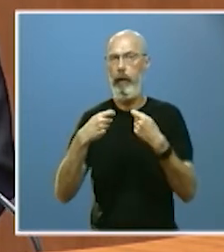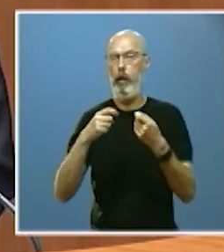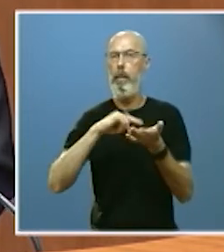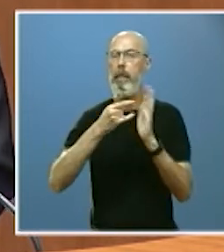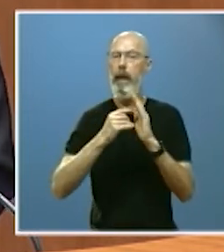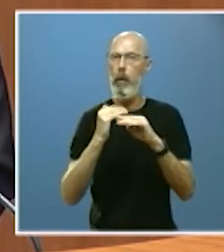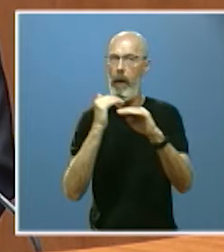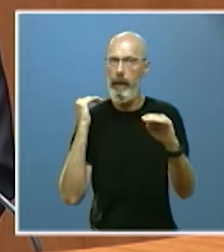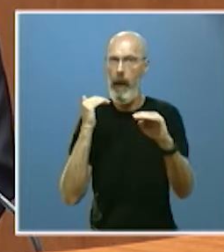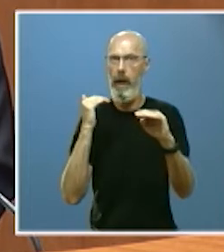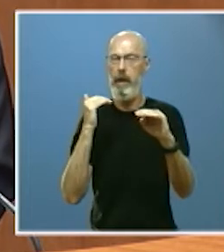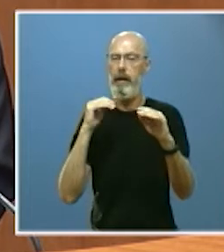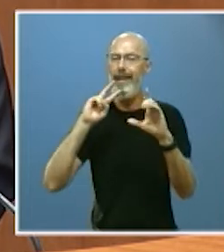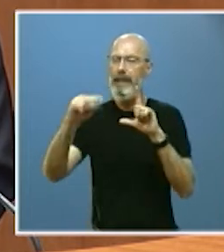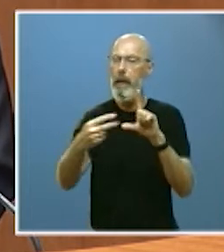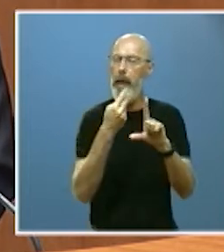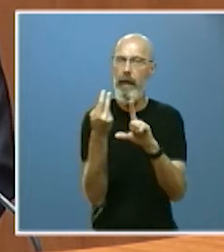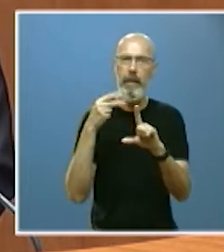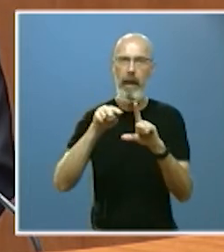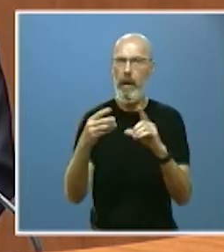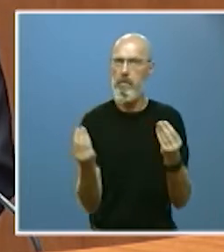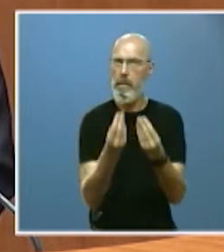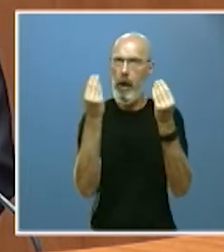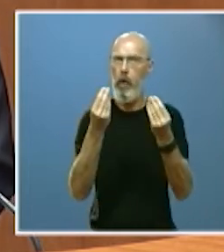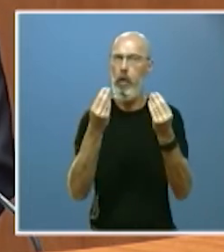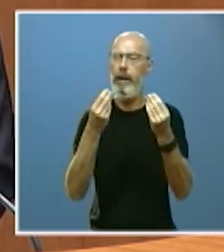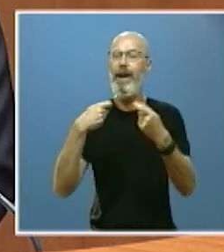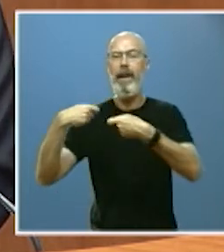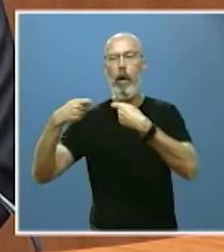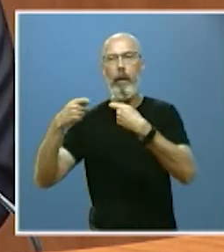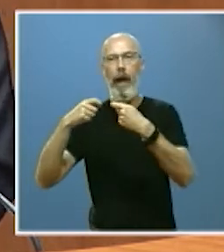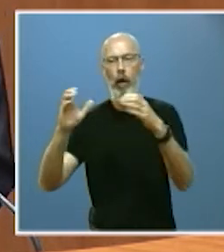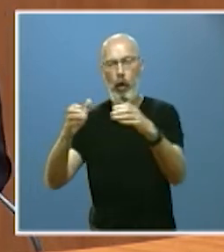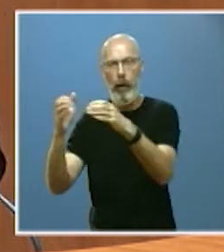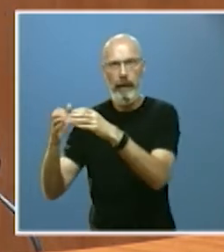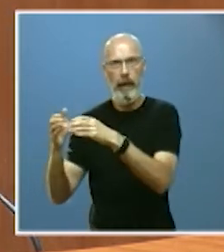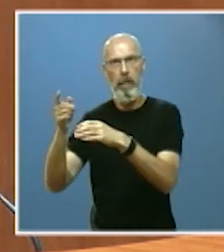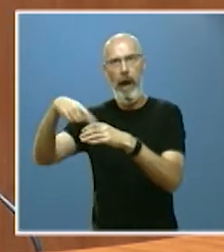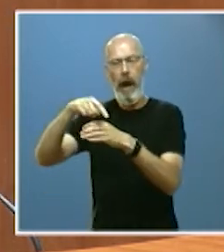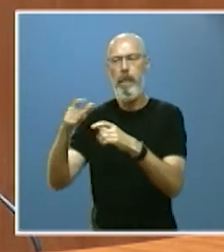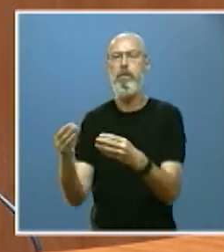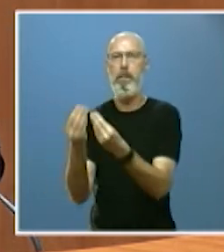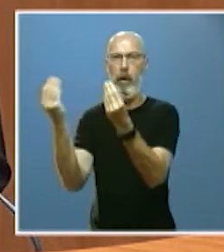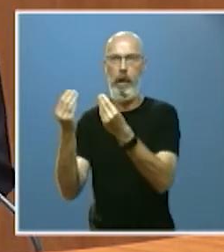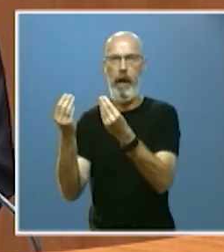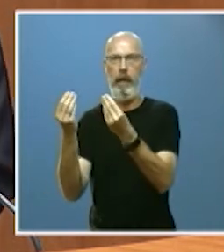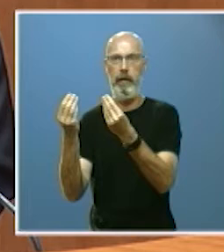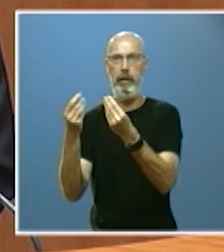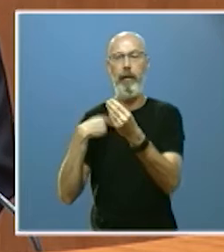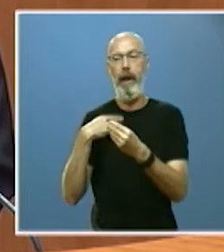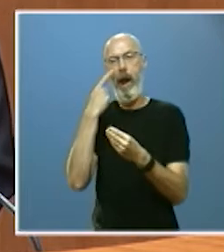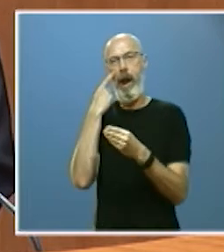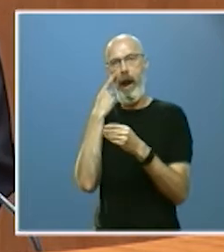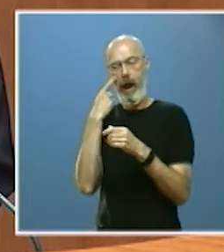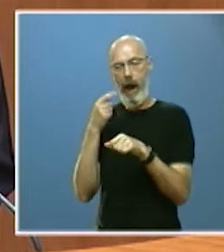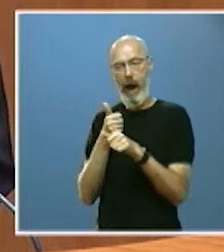transparencia y mejorar la negociación colectiva en todo lo cual es fundamental la figura de los agentes de igualdad